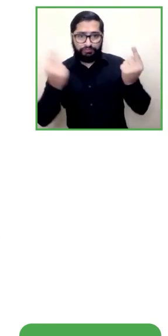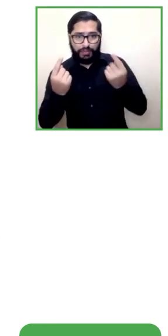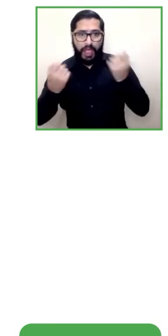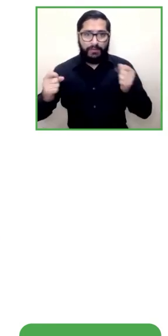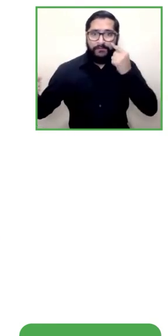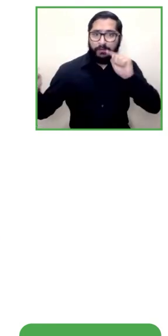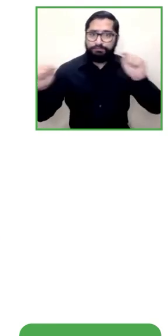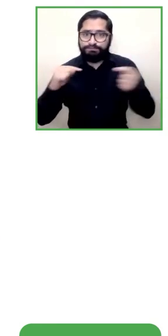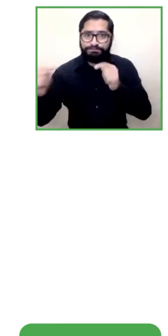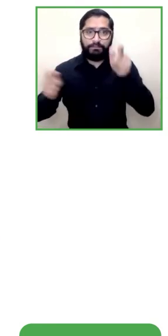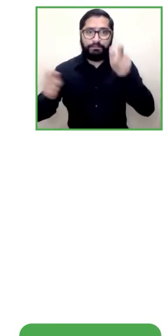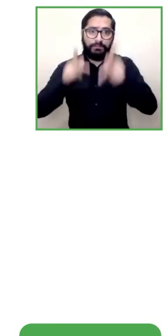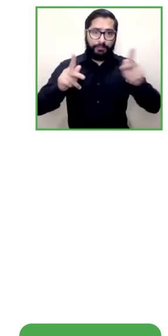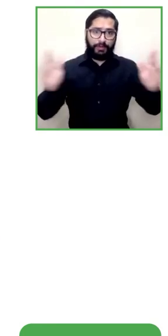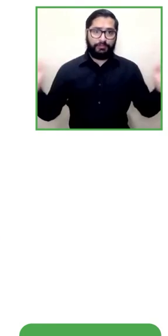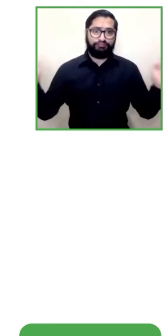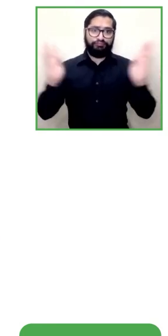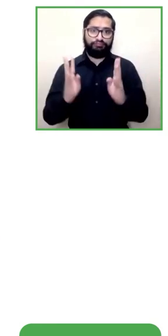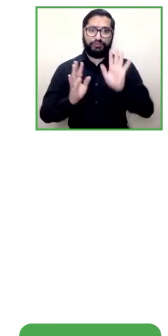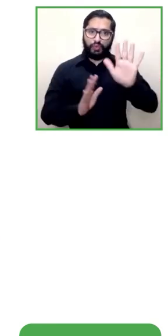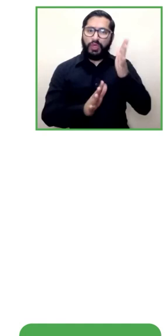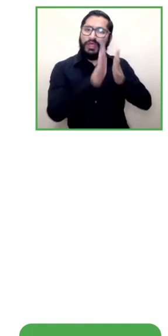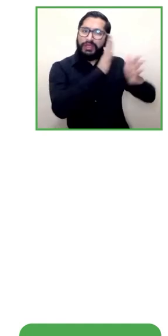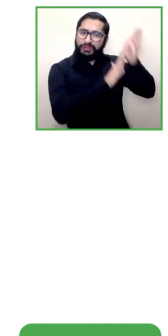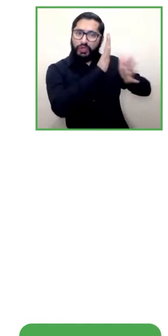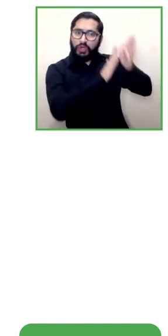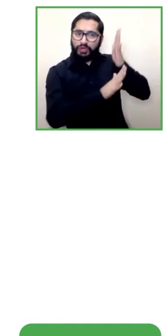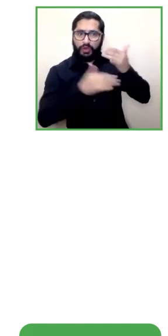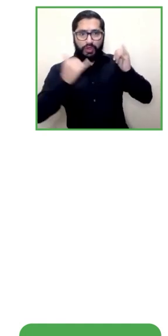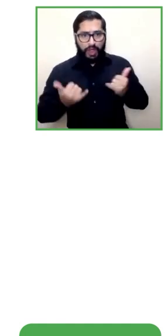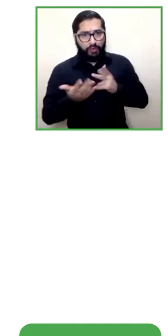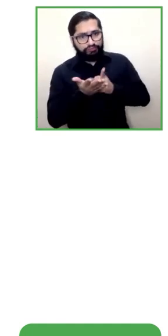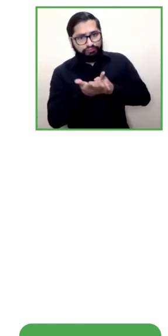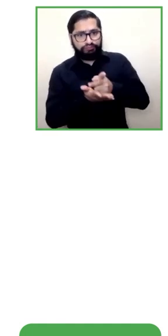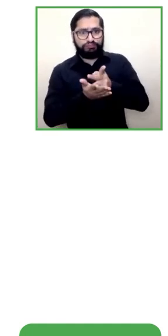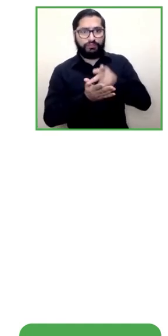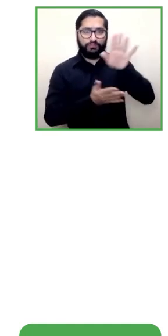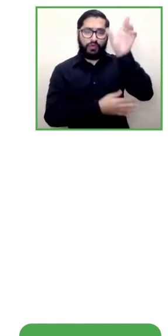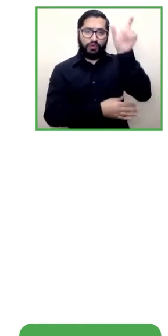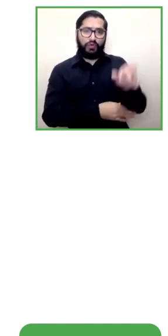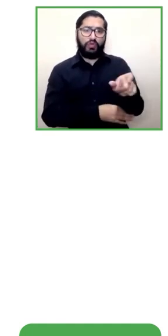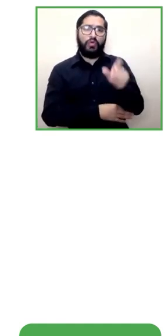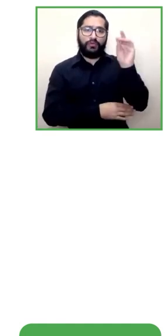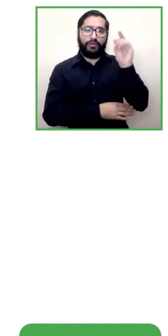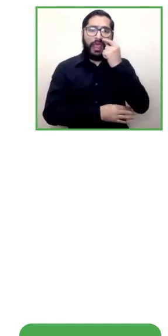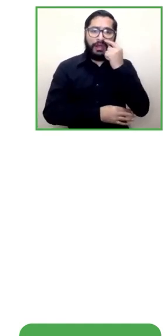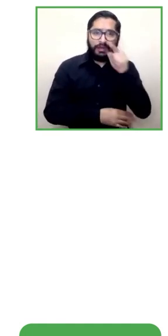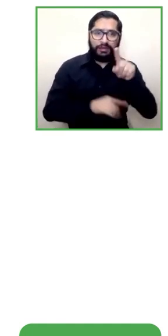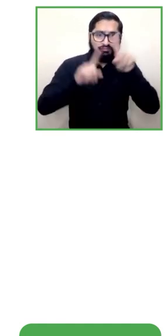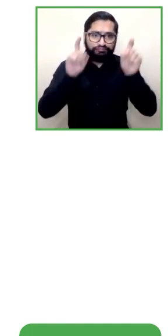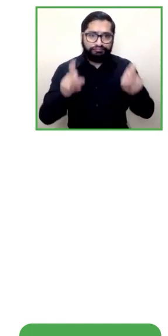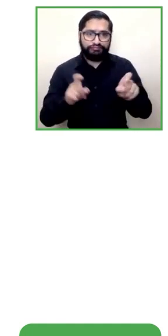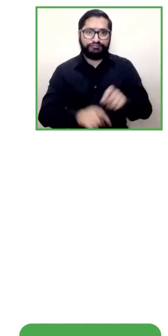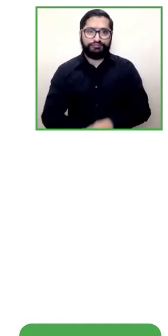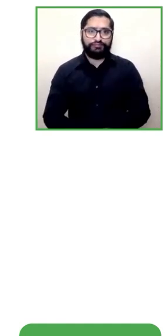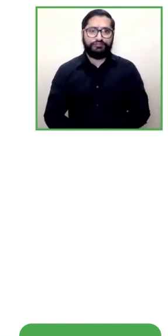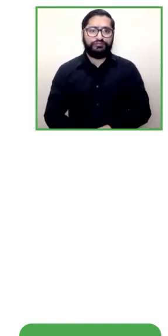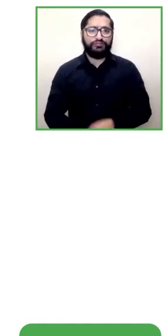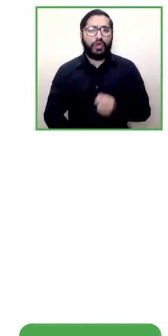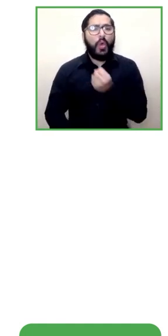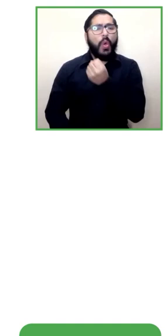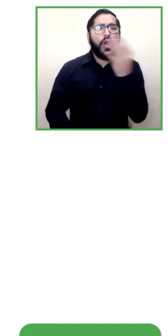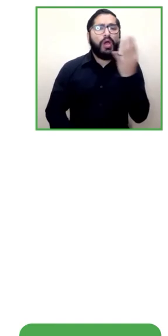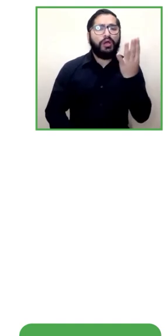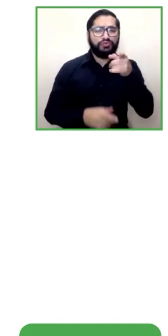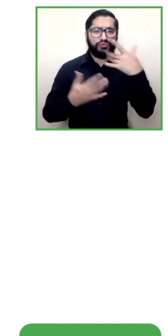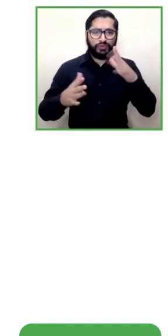entonces voy a partir con Henry y Henry te quiero preguntar ¿cuáles han sido los desafíos para implementar